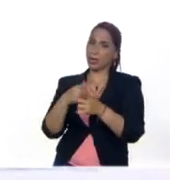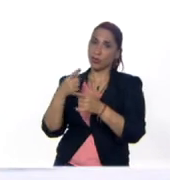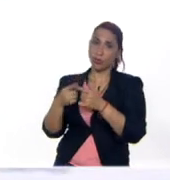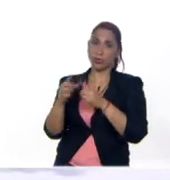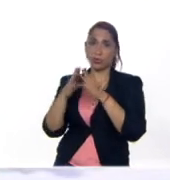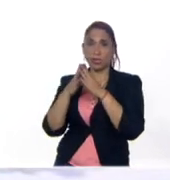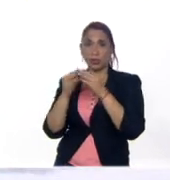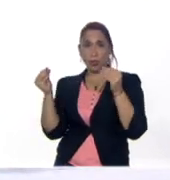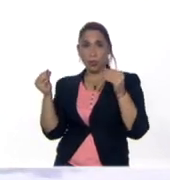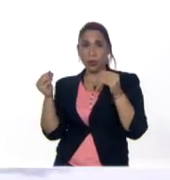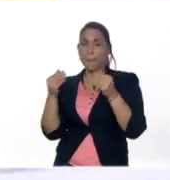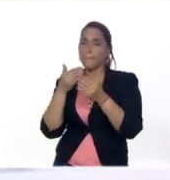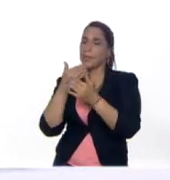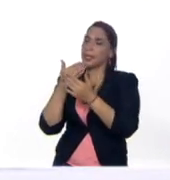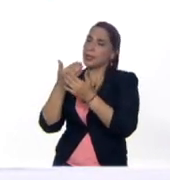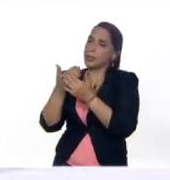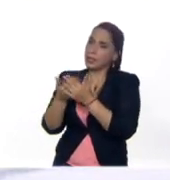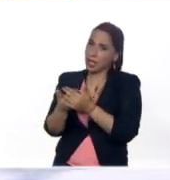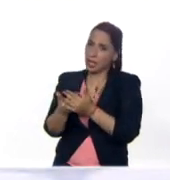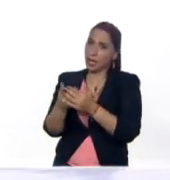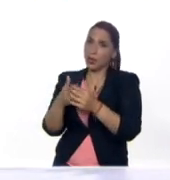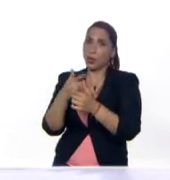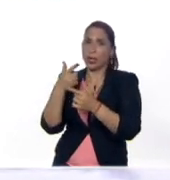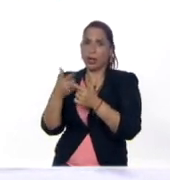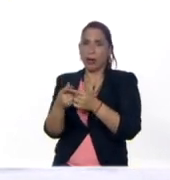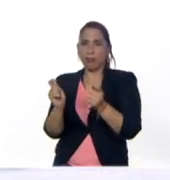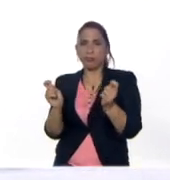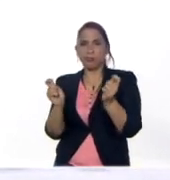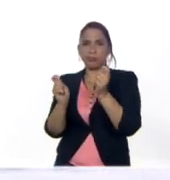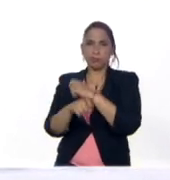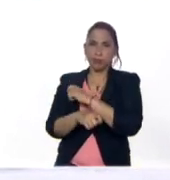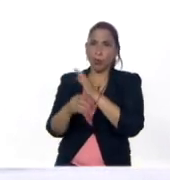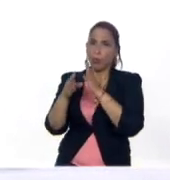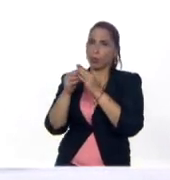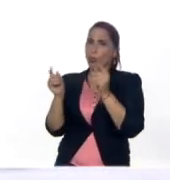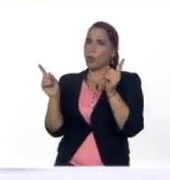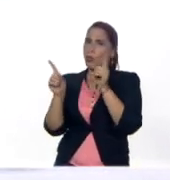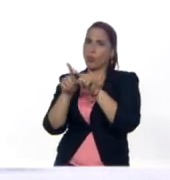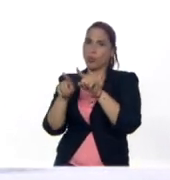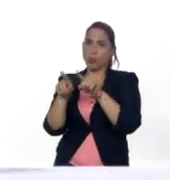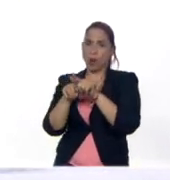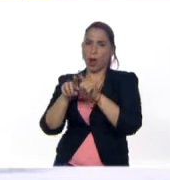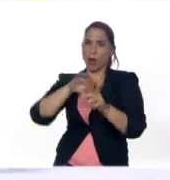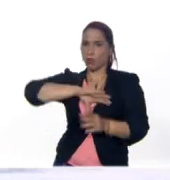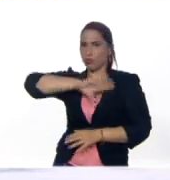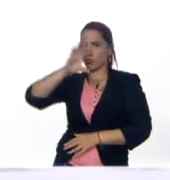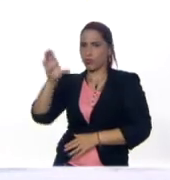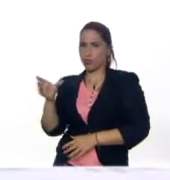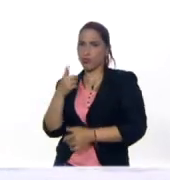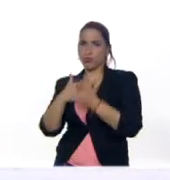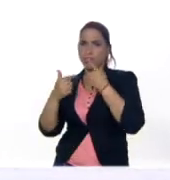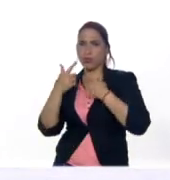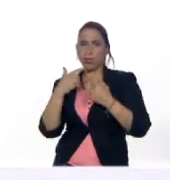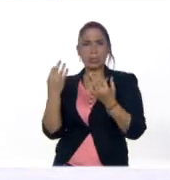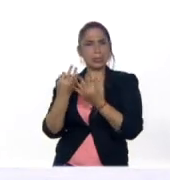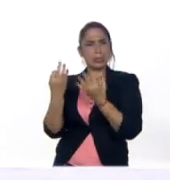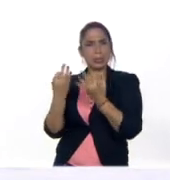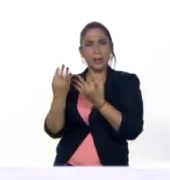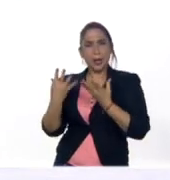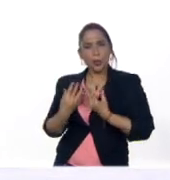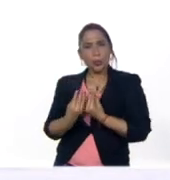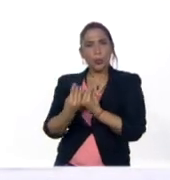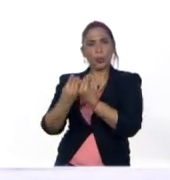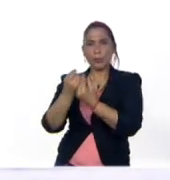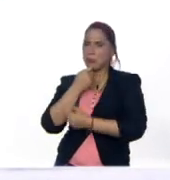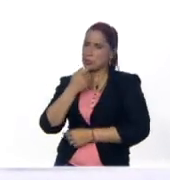ellas le pidieron entonces para que se se convirtieron todas en un arco iris para estar siempre juntas ¿qué linda historia ¿verdad?